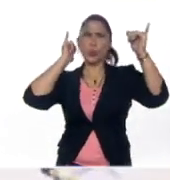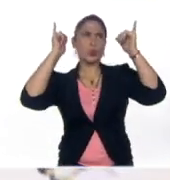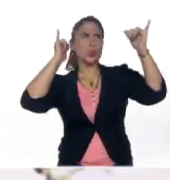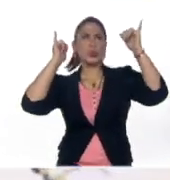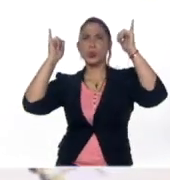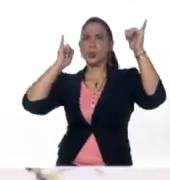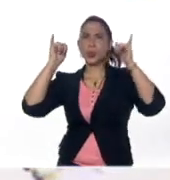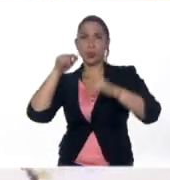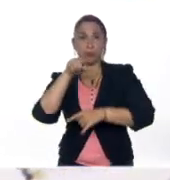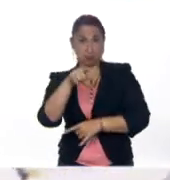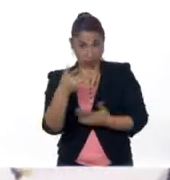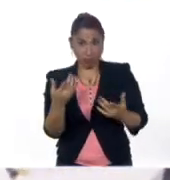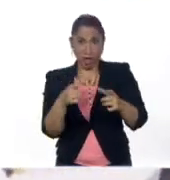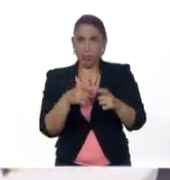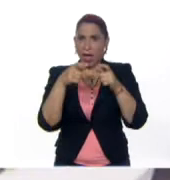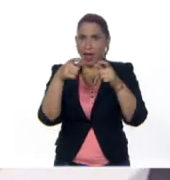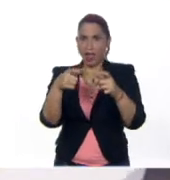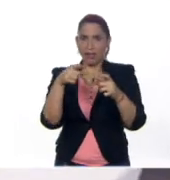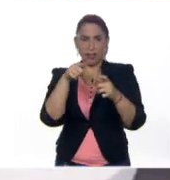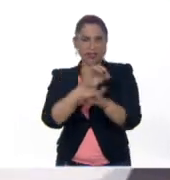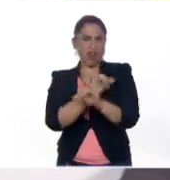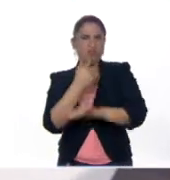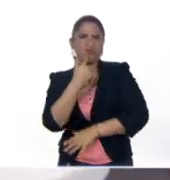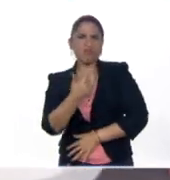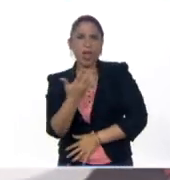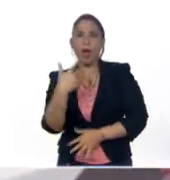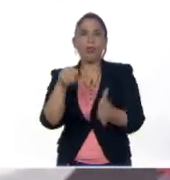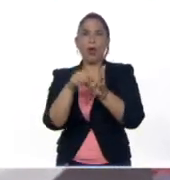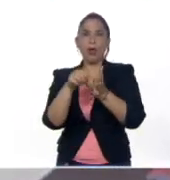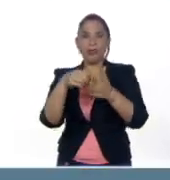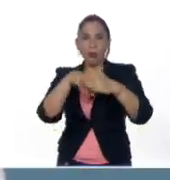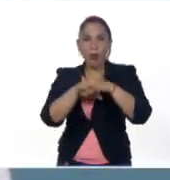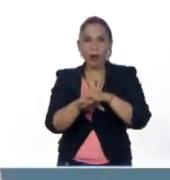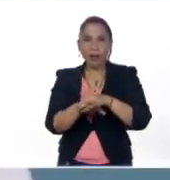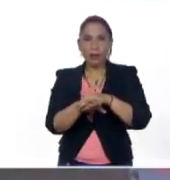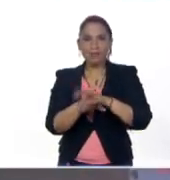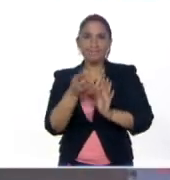fiesta Esta es una tarjeta, que va a estar, ya les digo, donde va a estar guardada